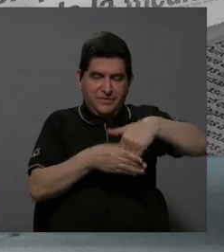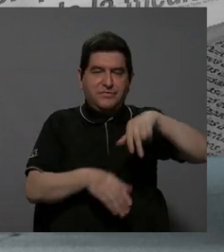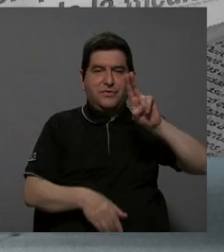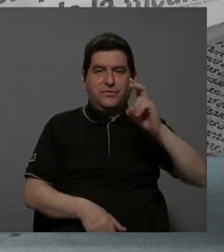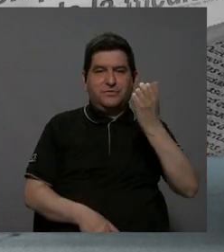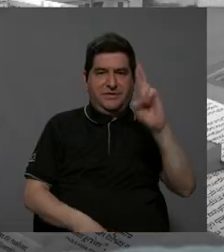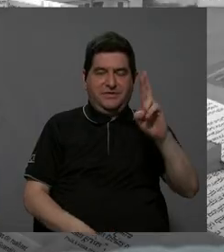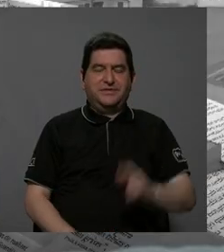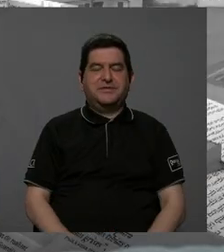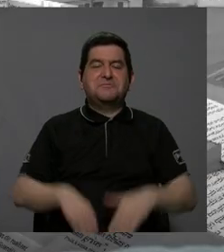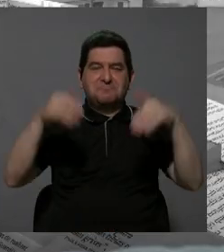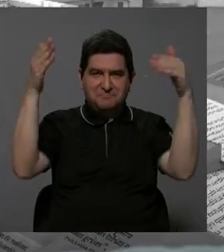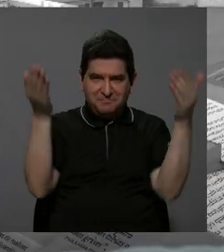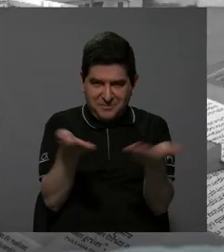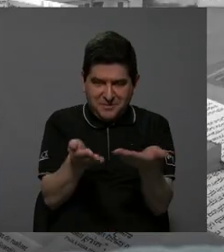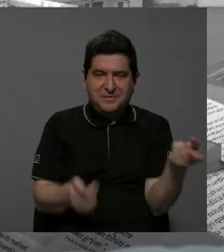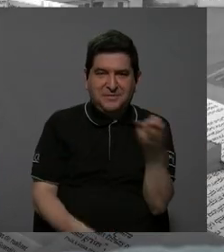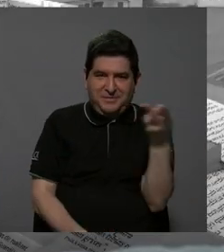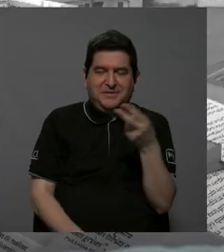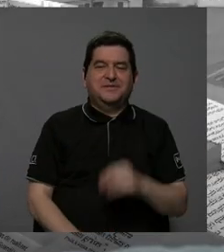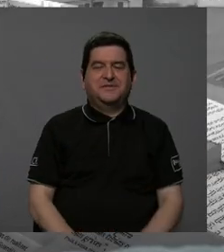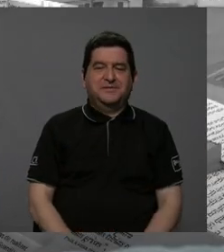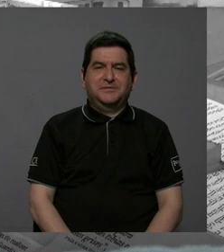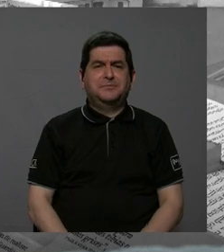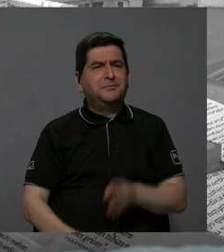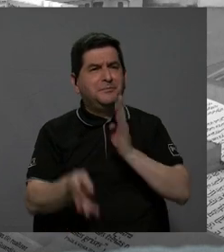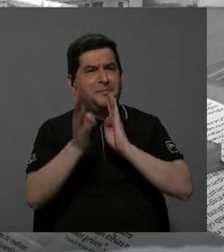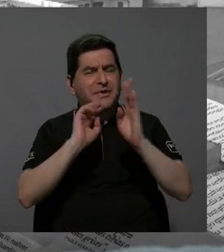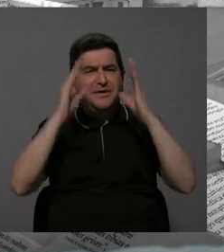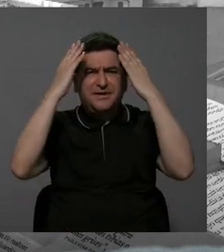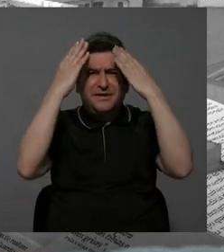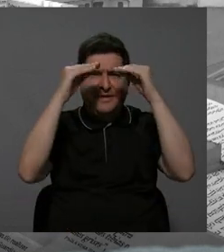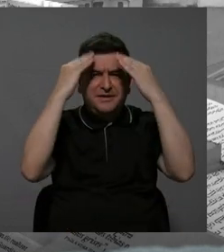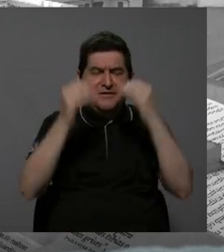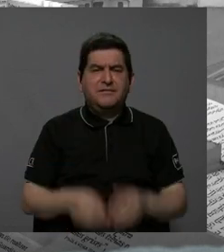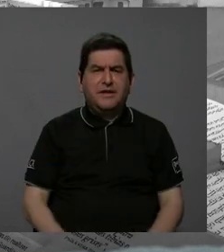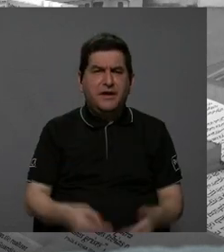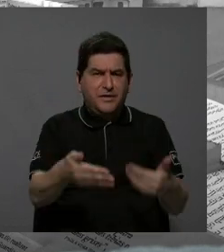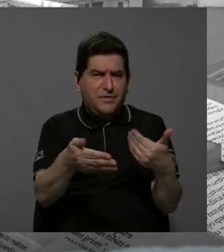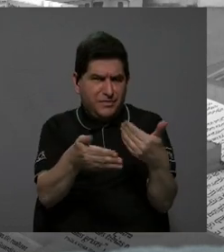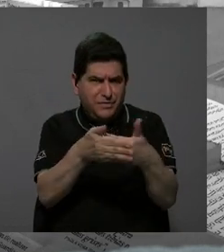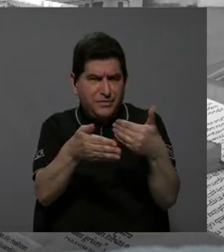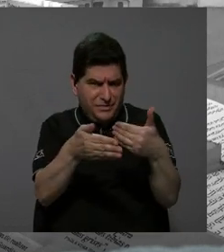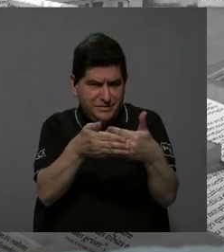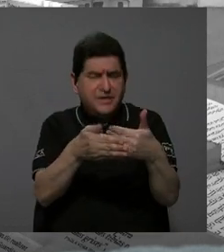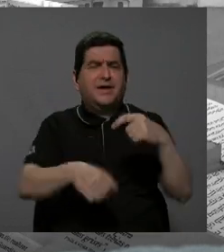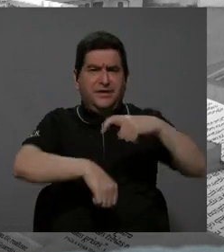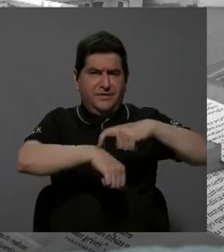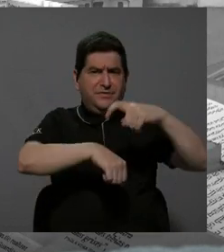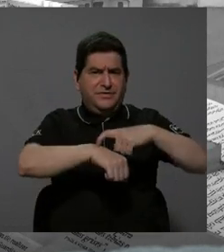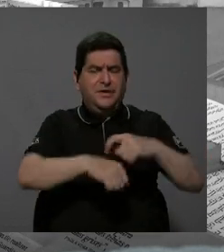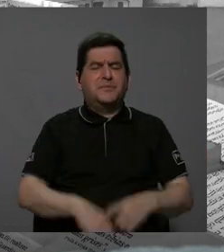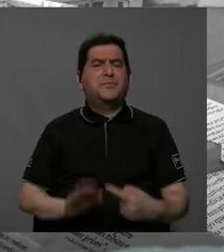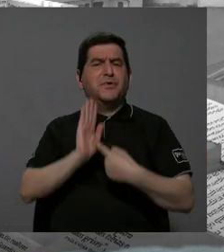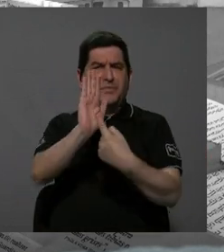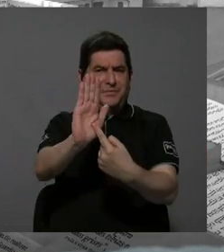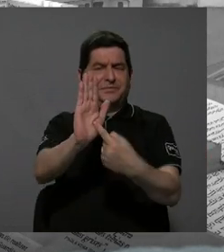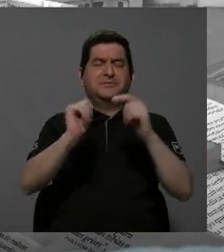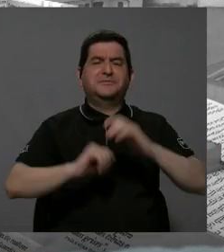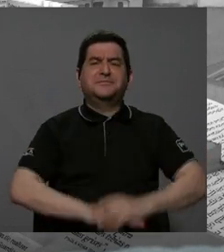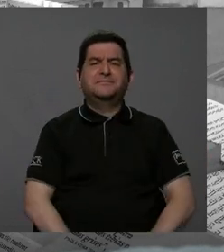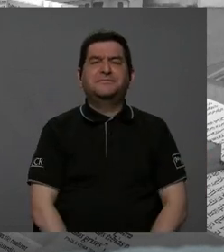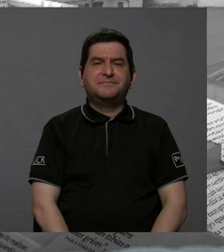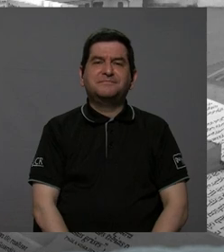de Costa Rica. Bienvenidos los dos, pues para hablar de este informe que recientemente ustedes lo sacaron a la luz